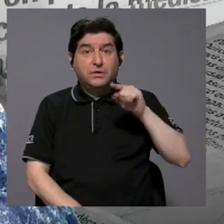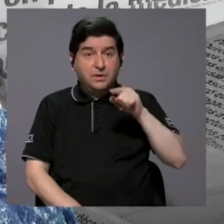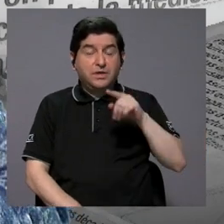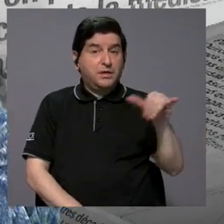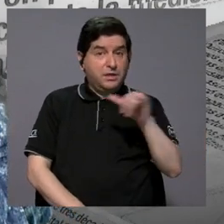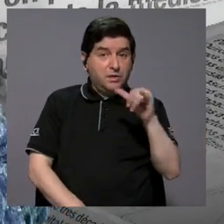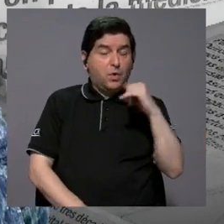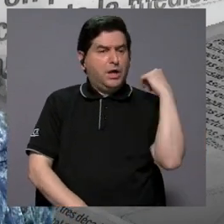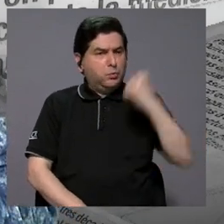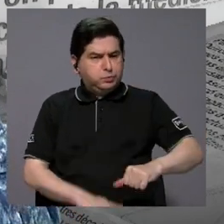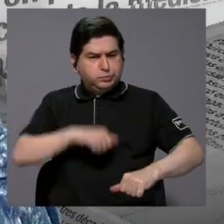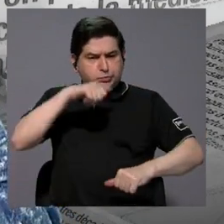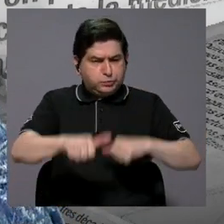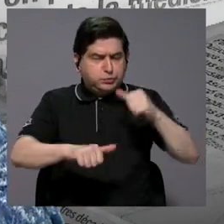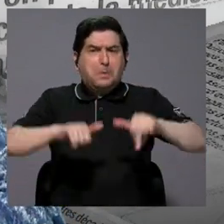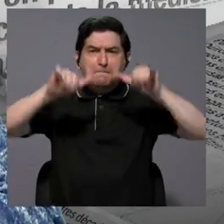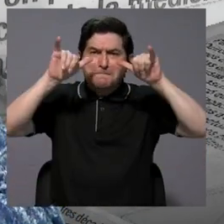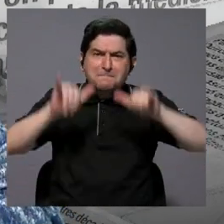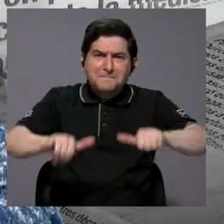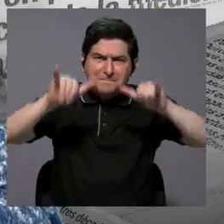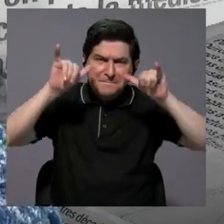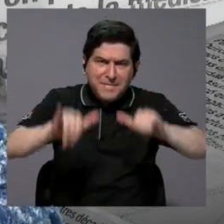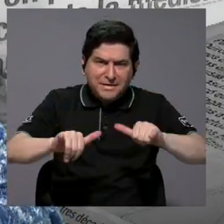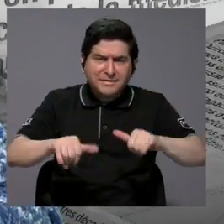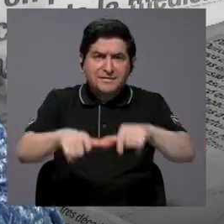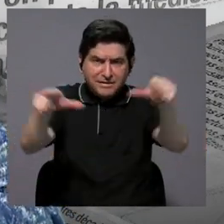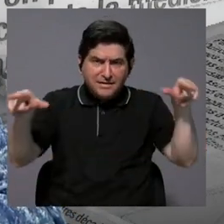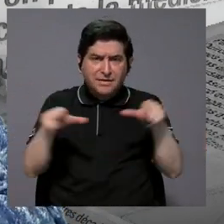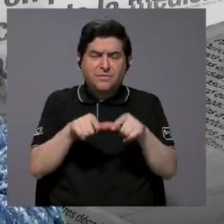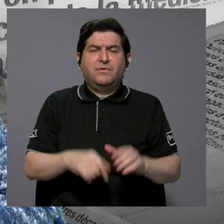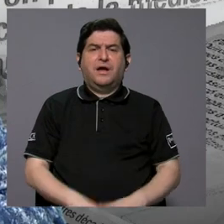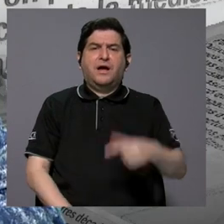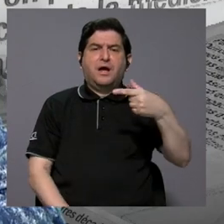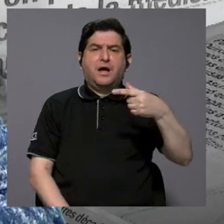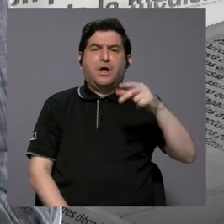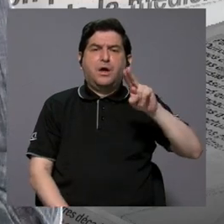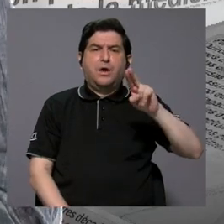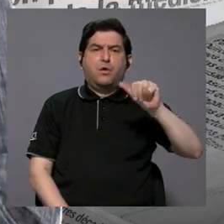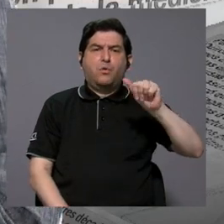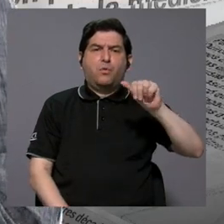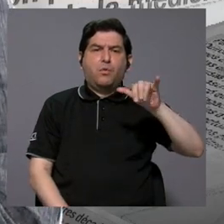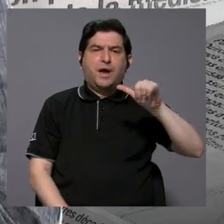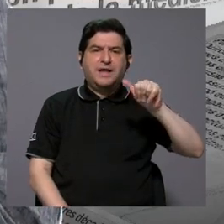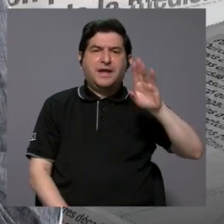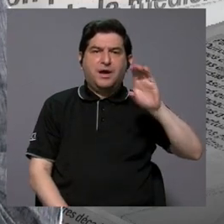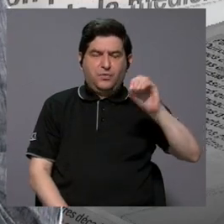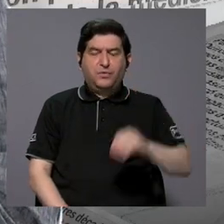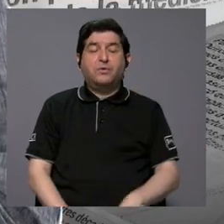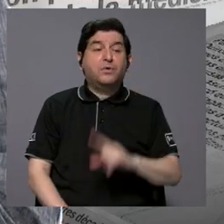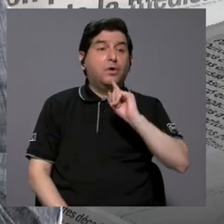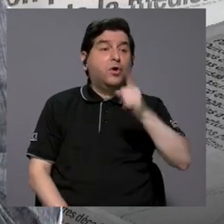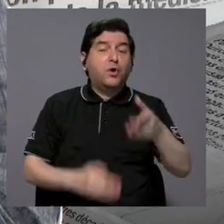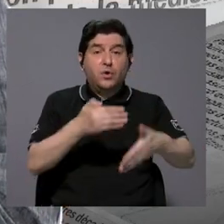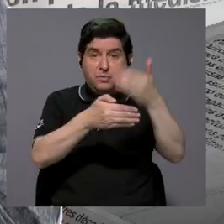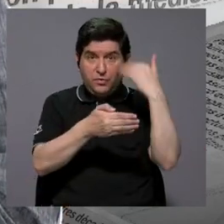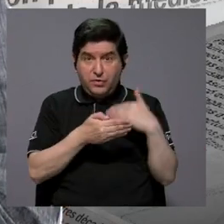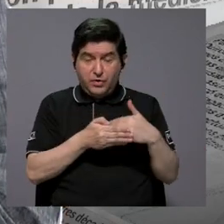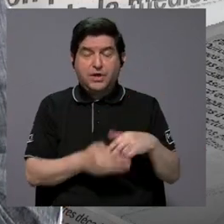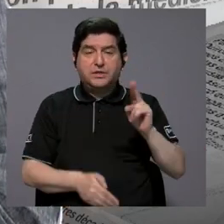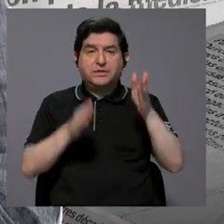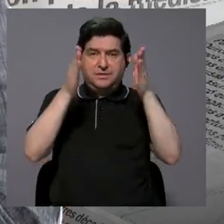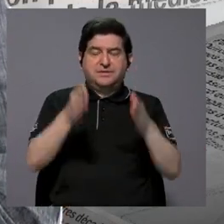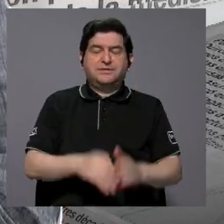que luchar por preservar Guayau? Tal como lo decía el